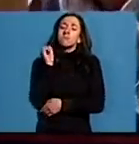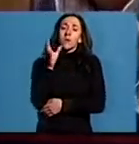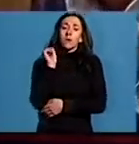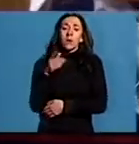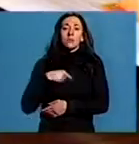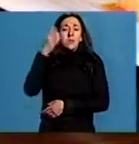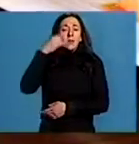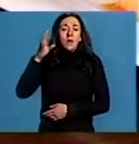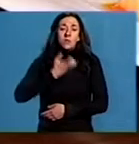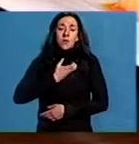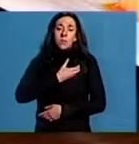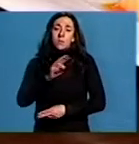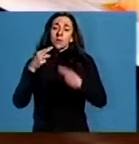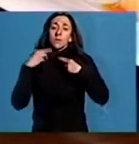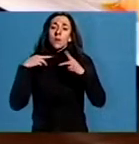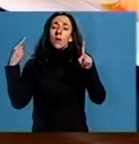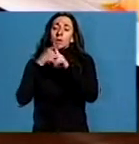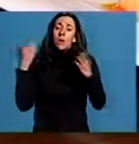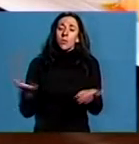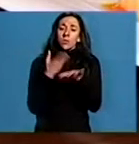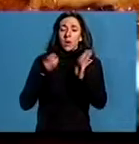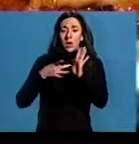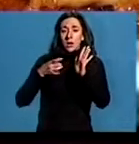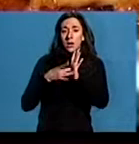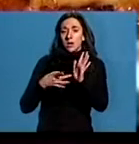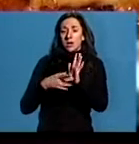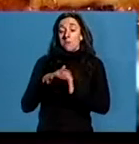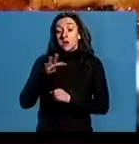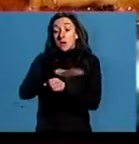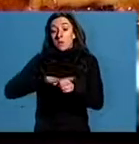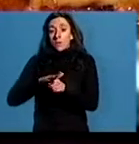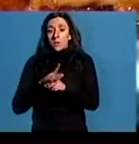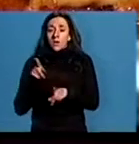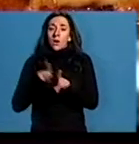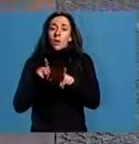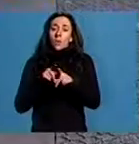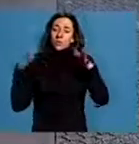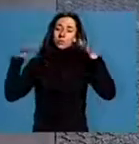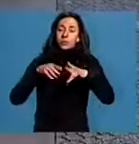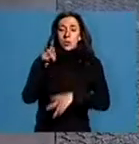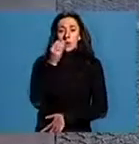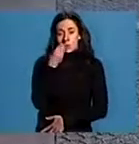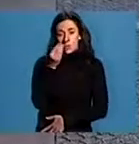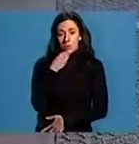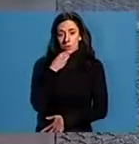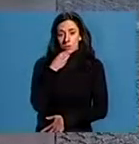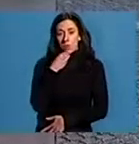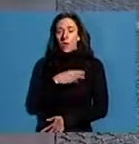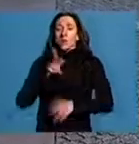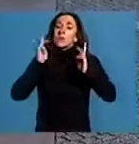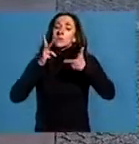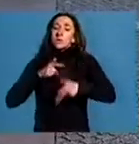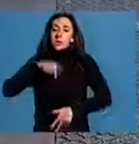e da Deputación de Lugo para promocionar a calidade e a provincia como destino gastronómico. A hostelería Luzén se